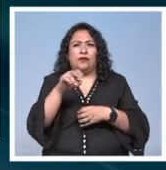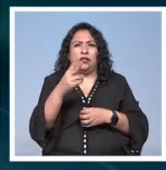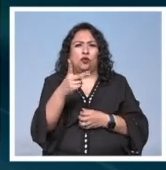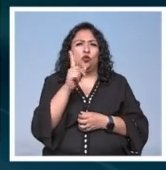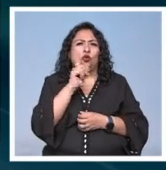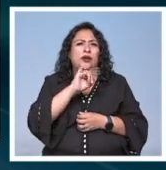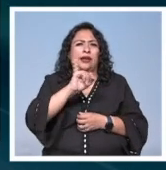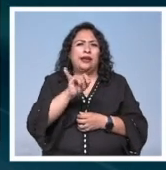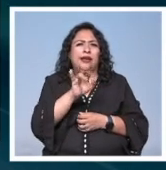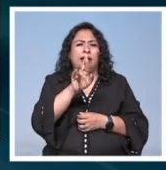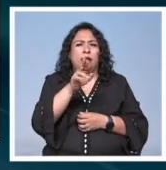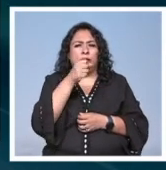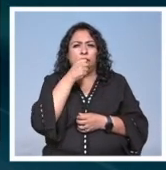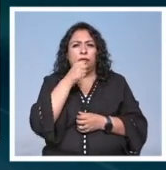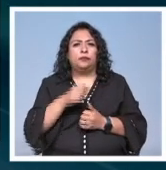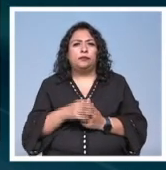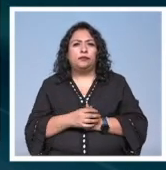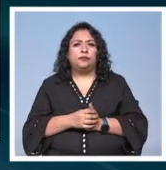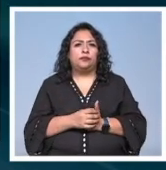Jimena Rodríguez